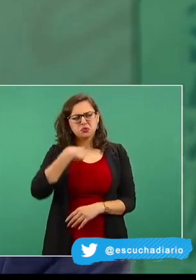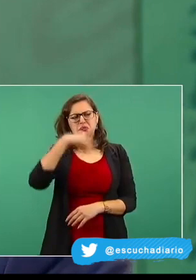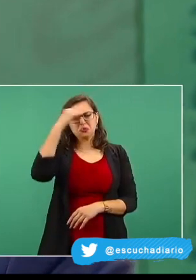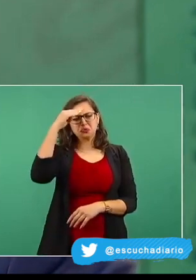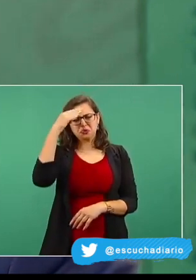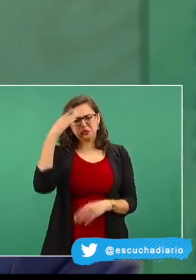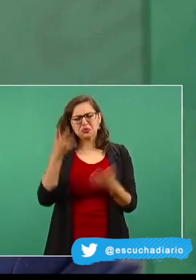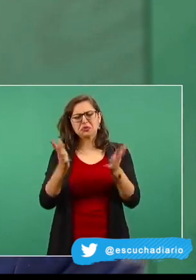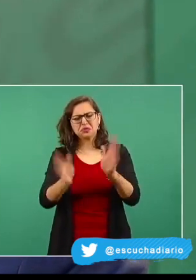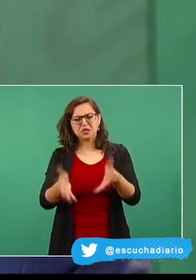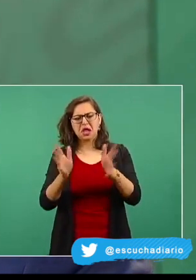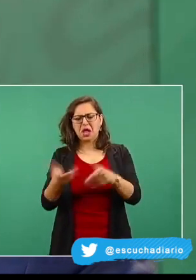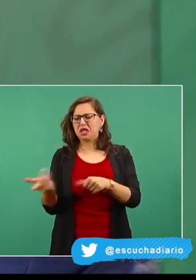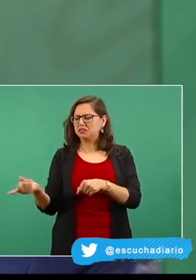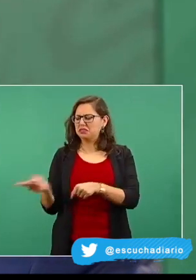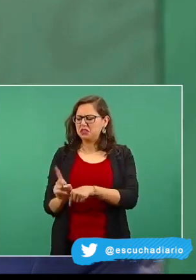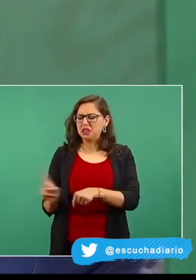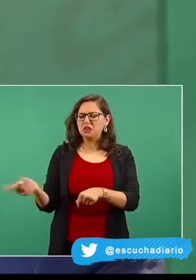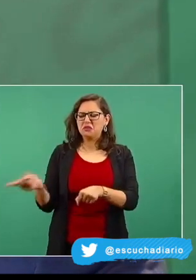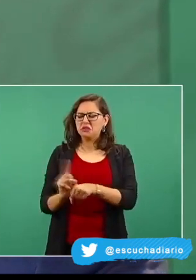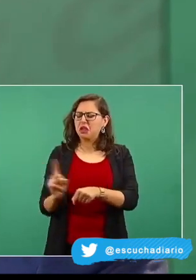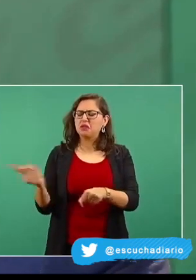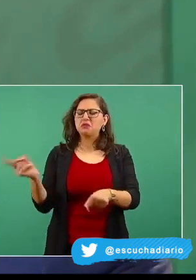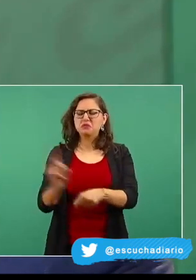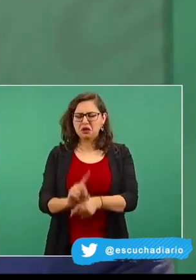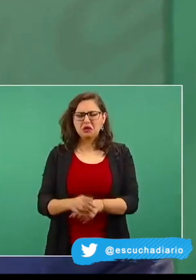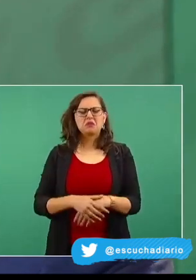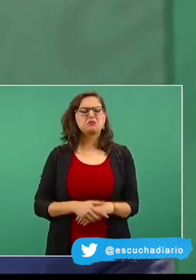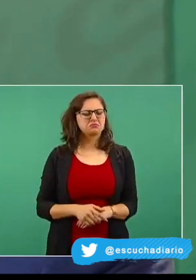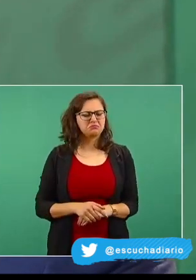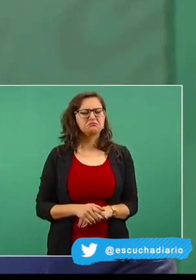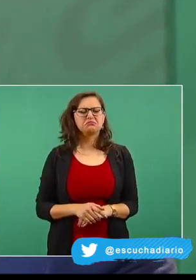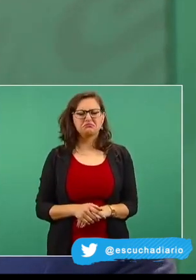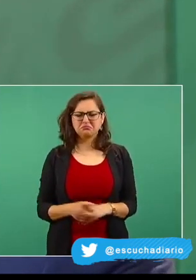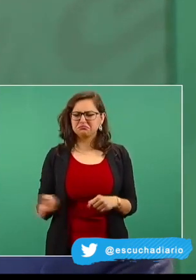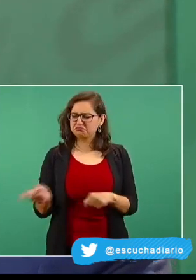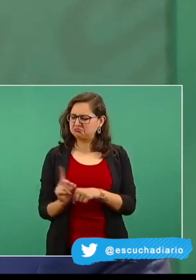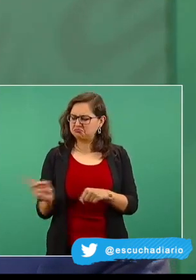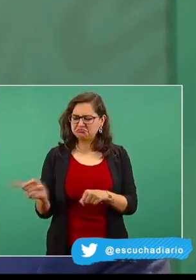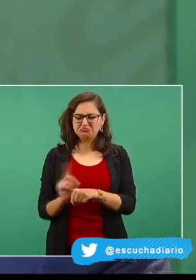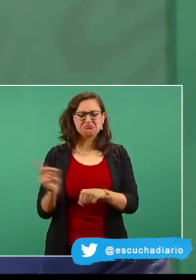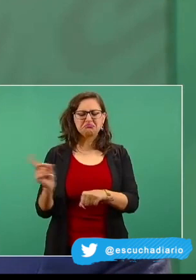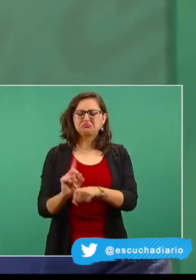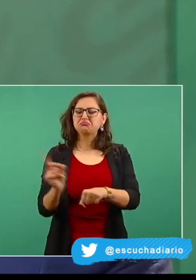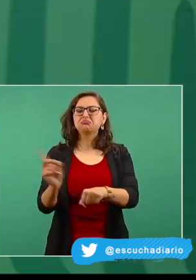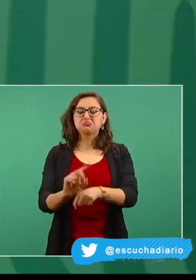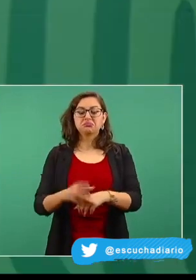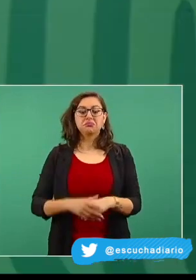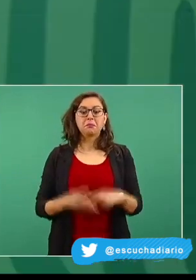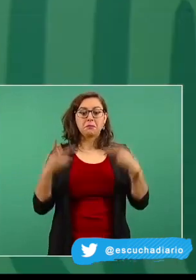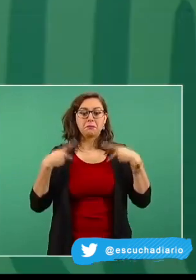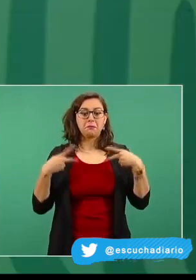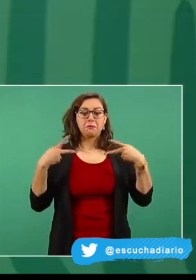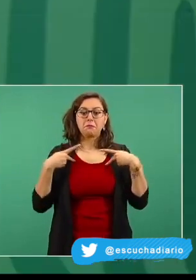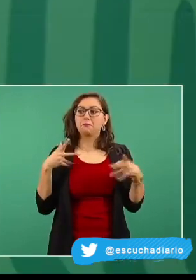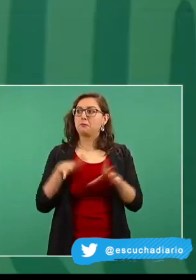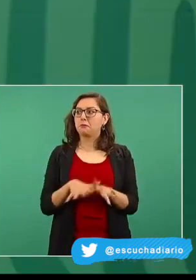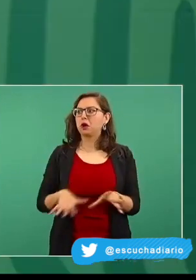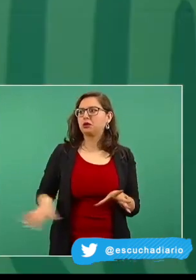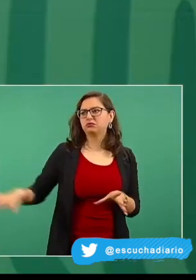propósito diario, diario, diario, diario, diario. Y la gente está